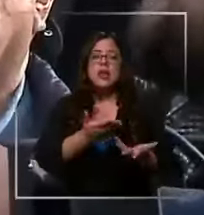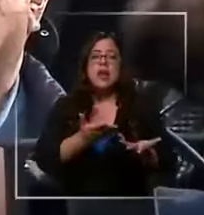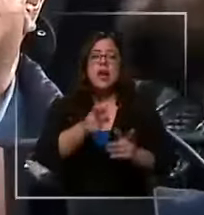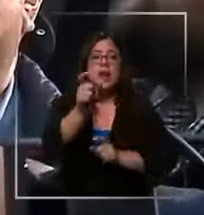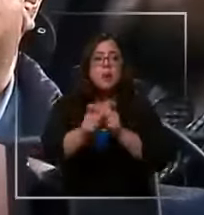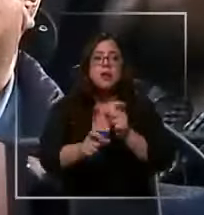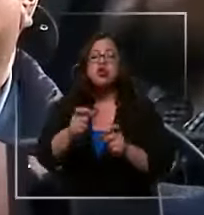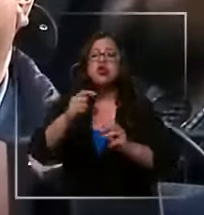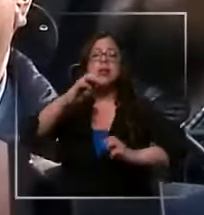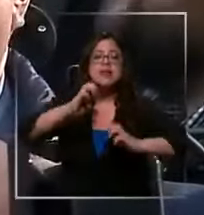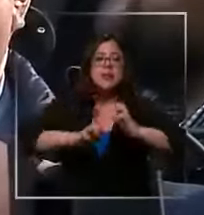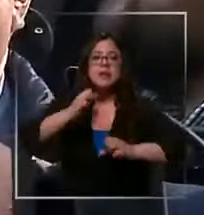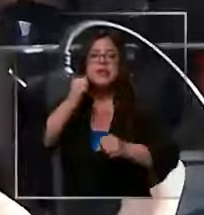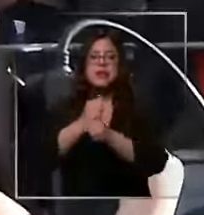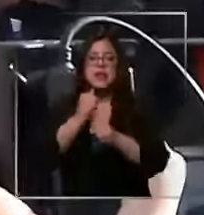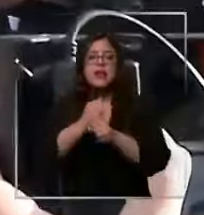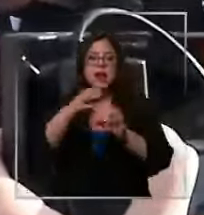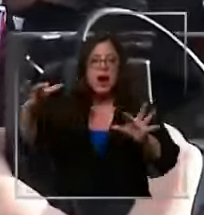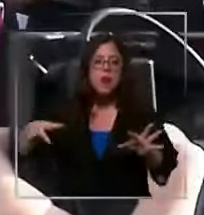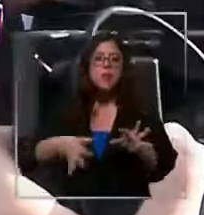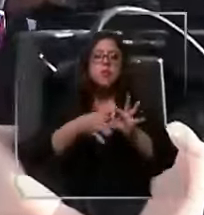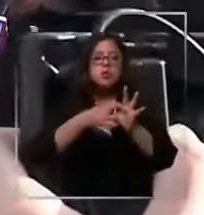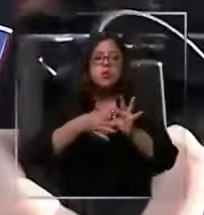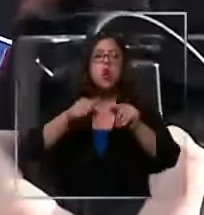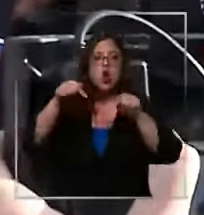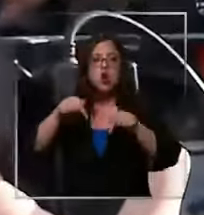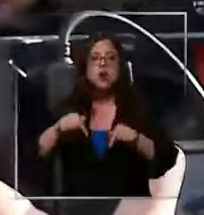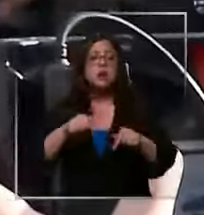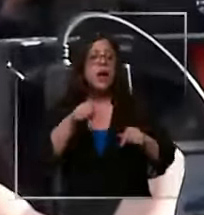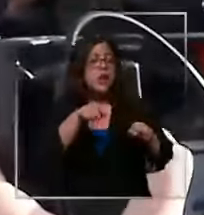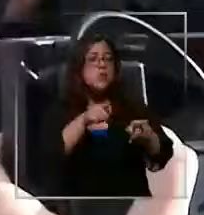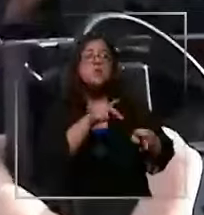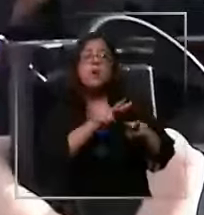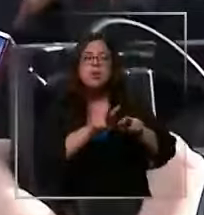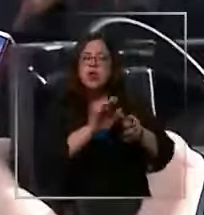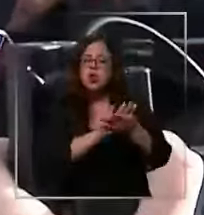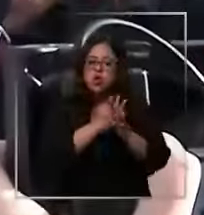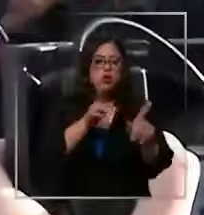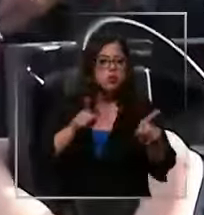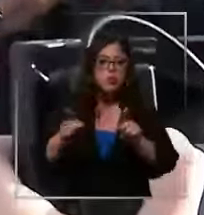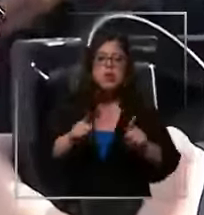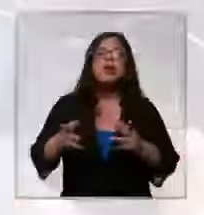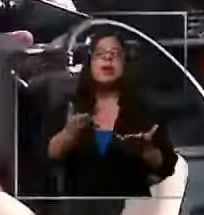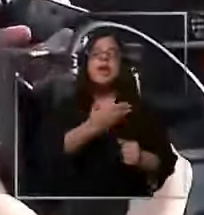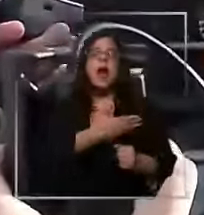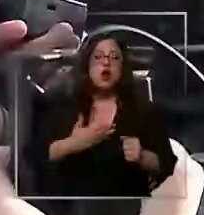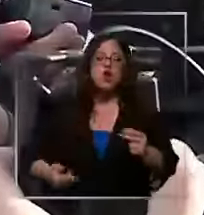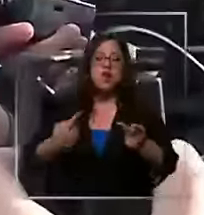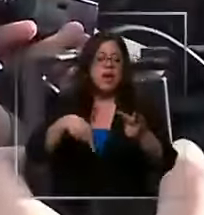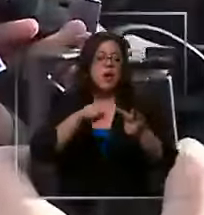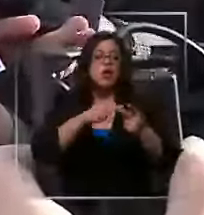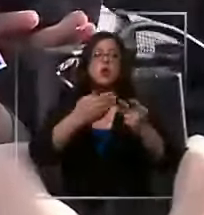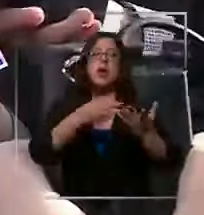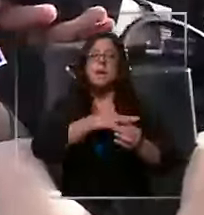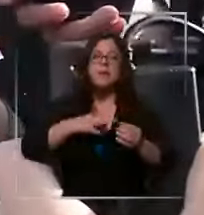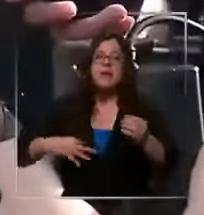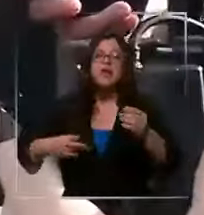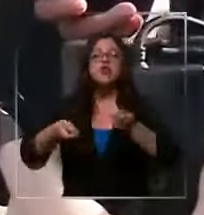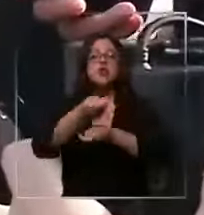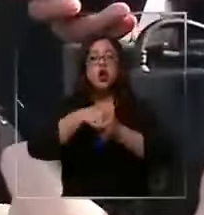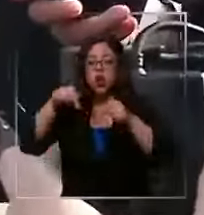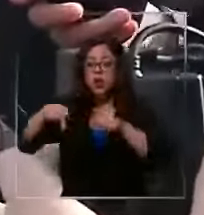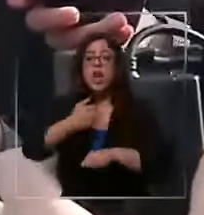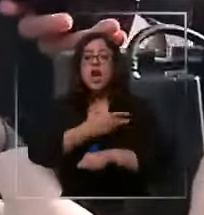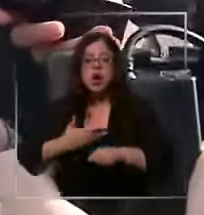que trabajan en torno a Guachipato. Y vamos a hacer todas las gestiones ante el gobierno, ante el ministro de Economía. El gobierno tiene hoy